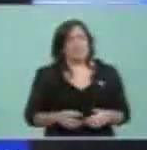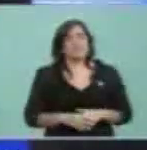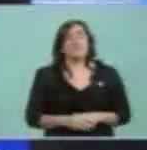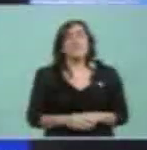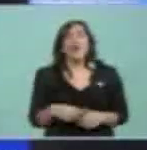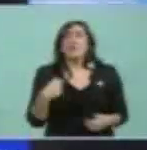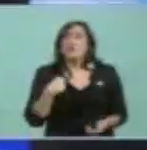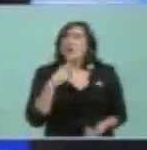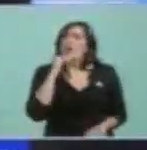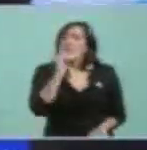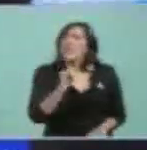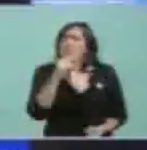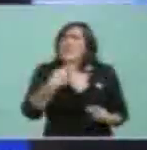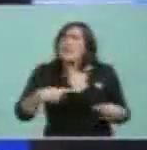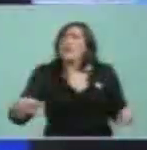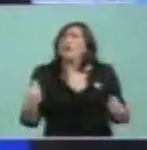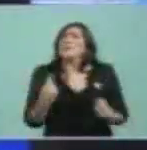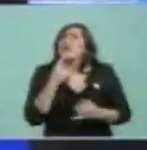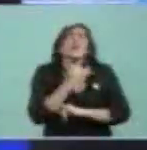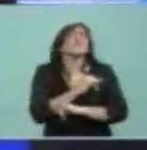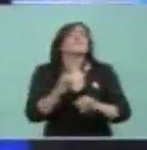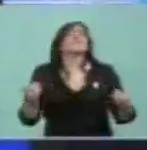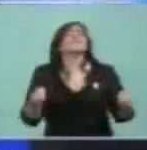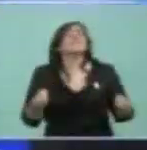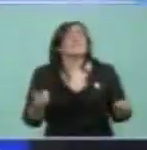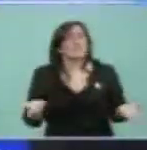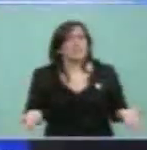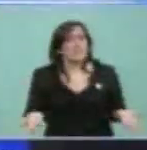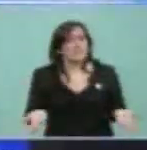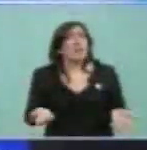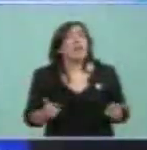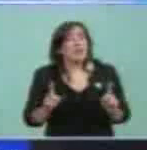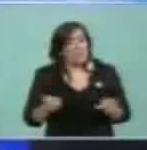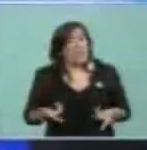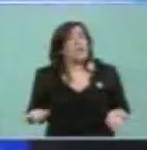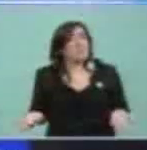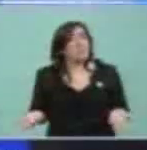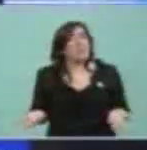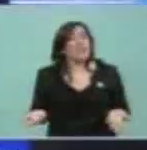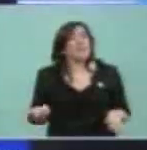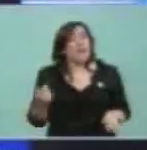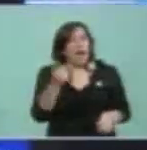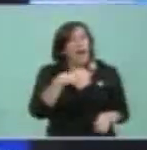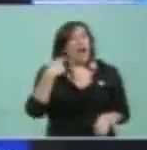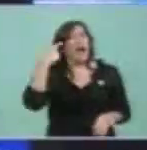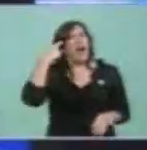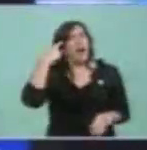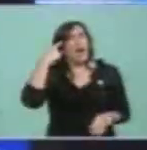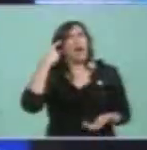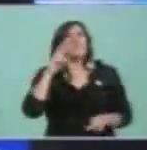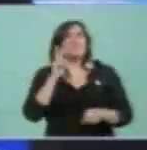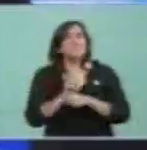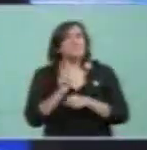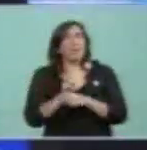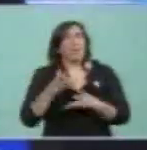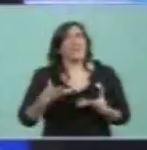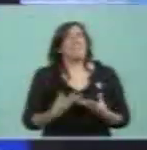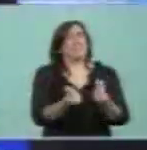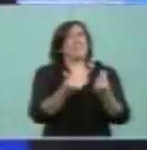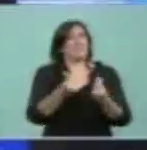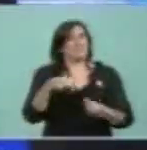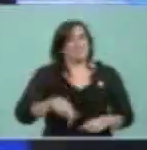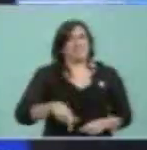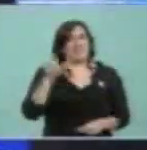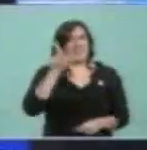decir estas cosas porque estas cosas también hacen a la noción de patria, la noción de defensa